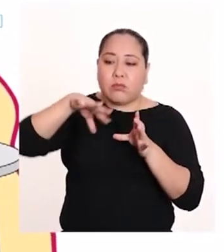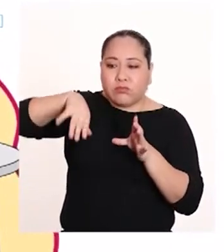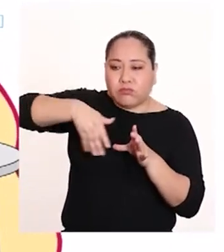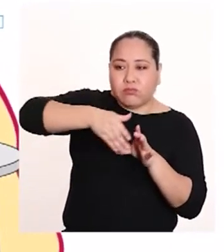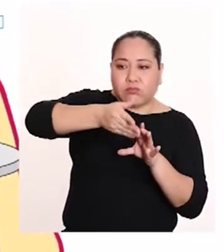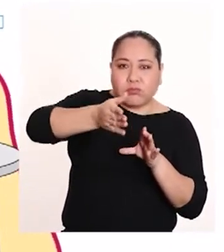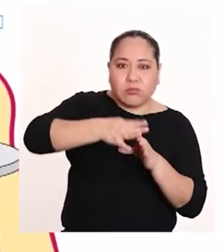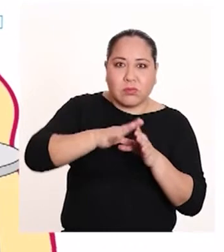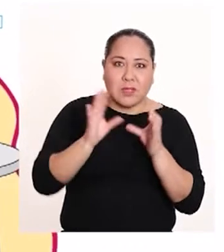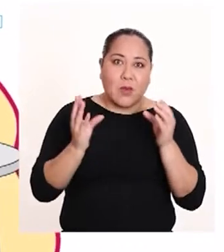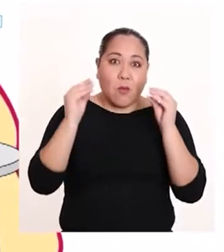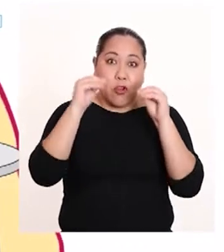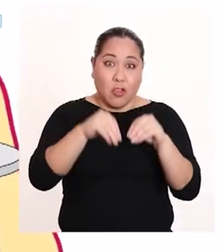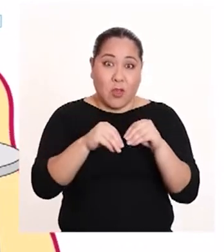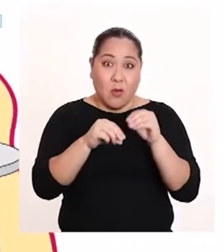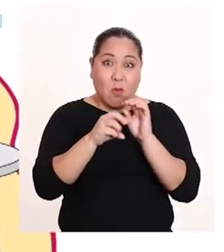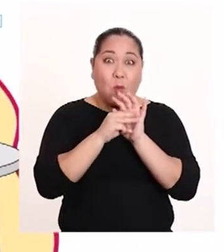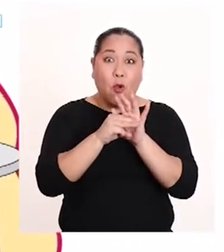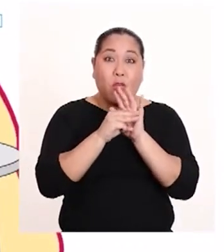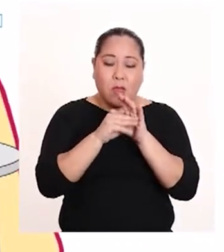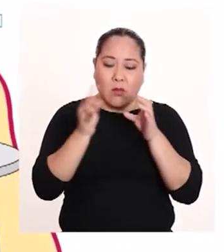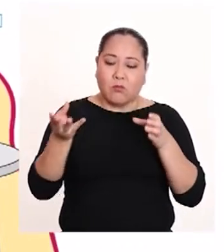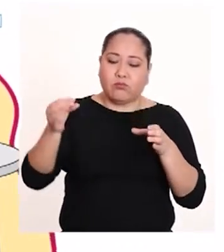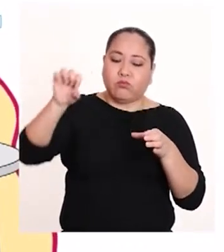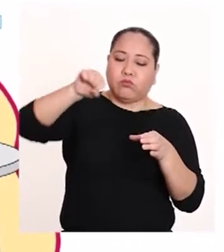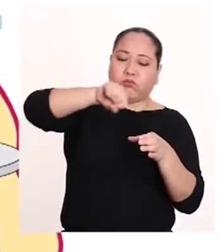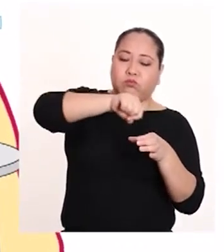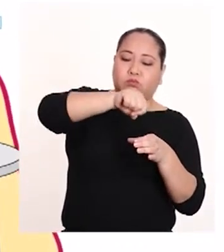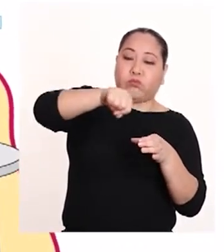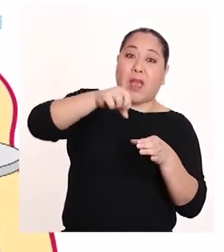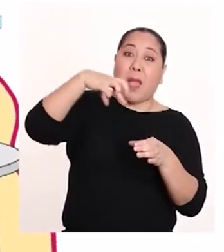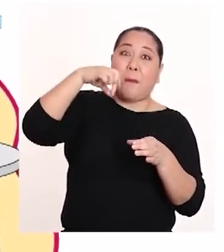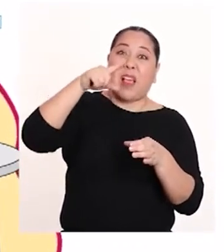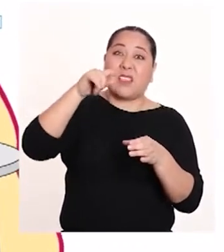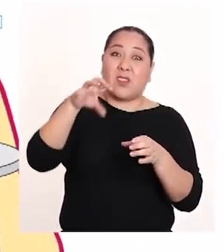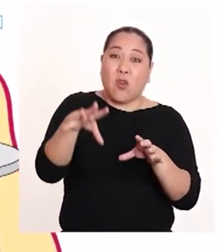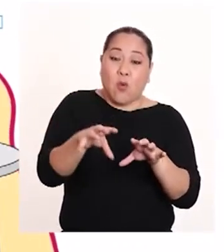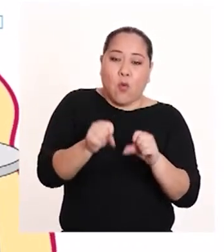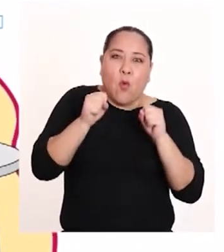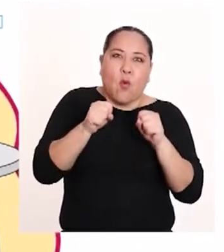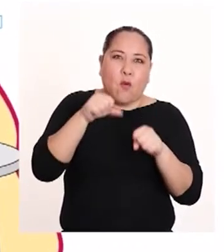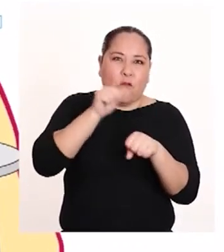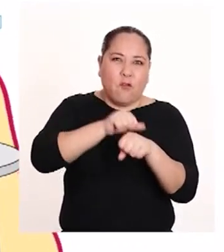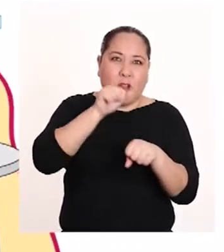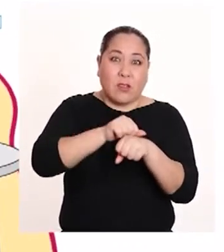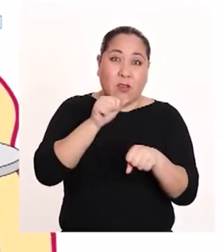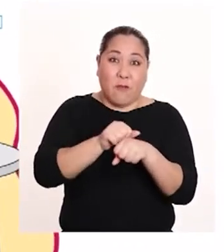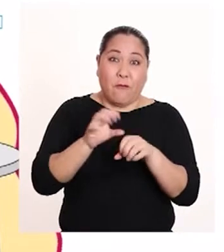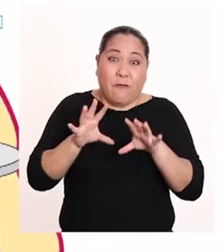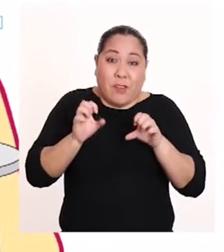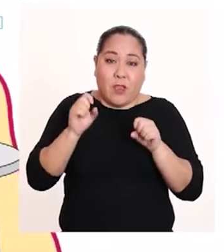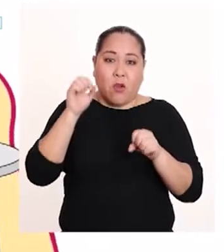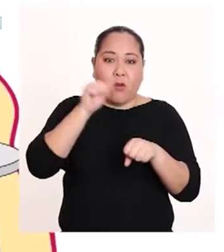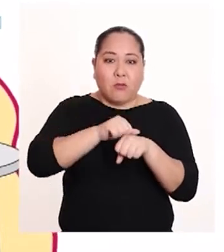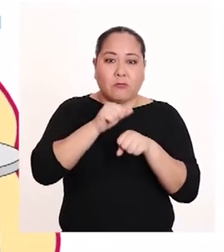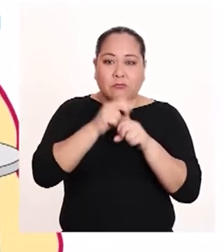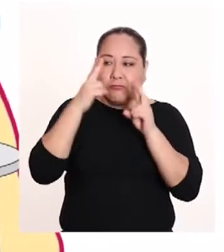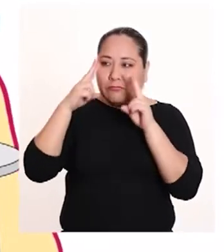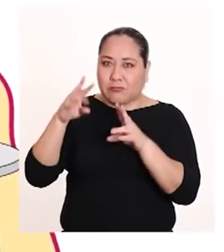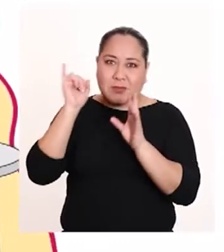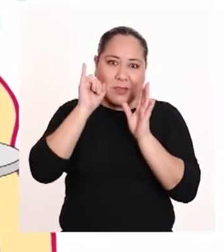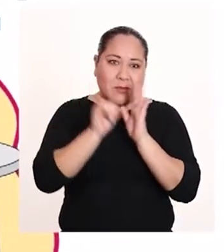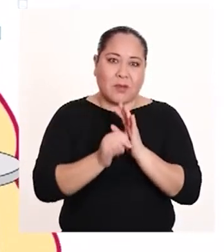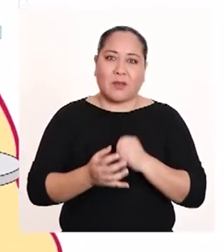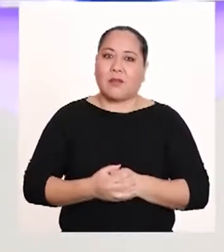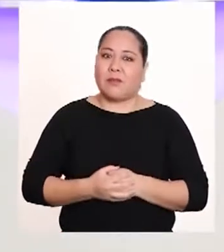Así se pone un molde. Posteriormente, el plástico se endurece cuando se enfría, como observas